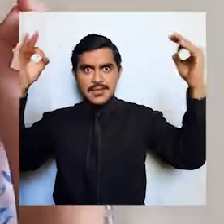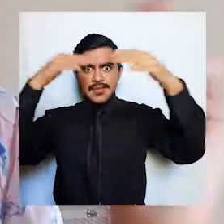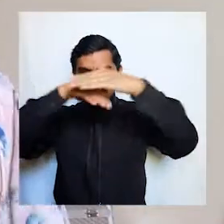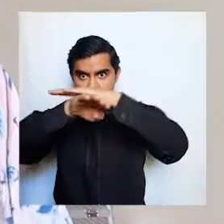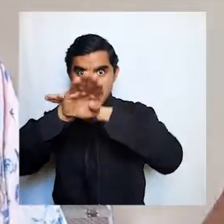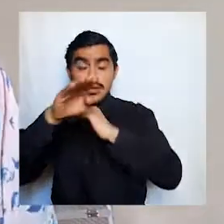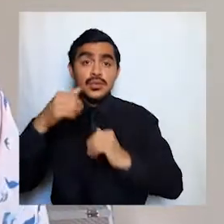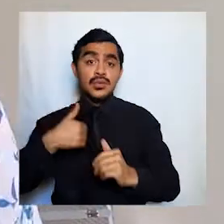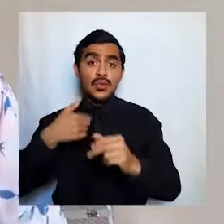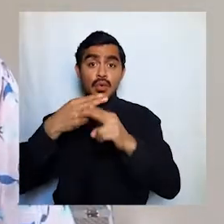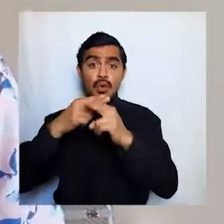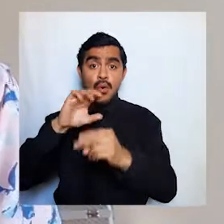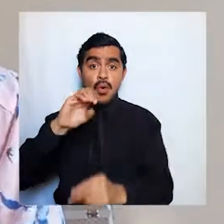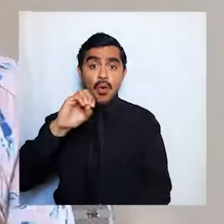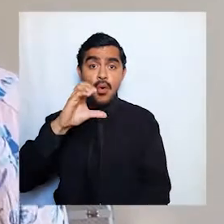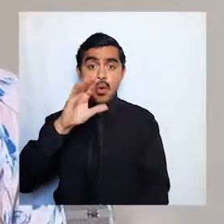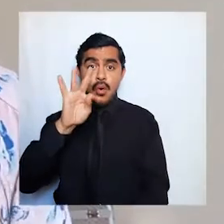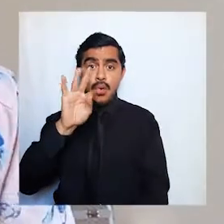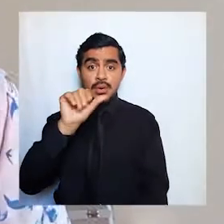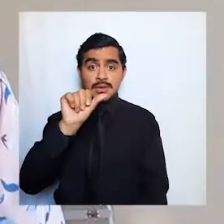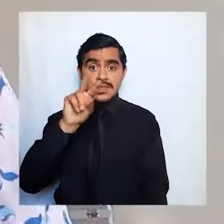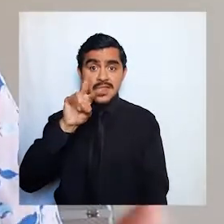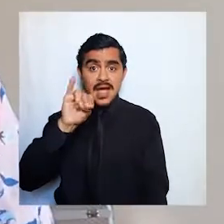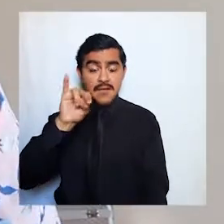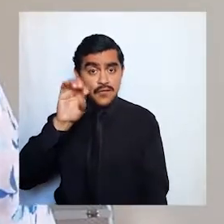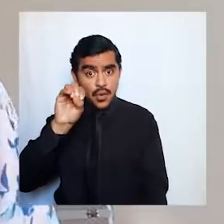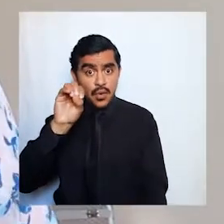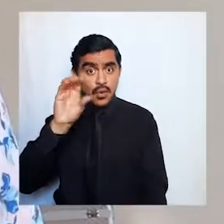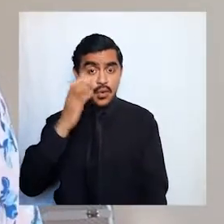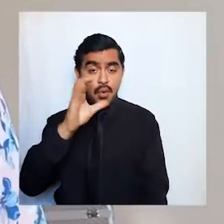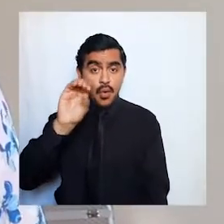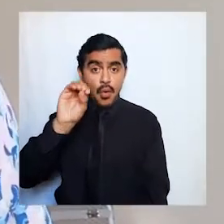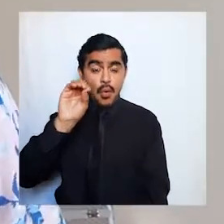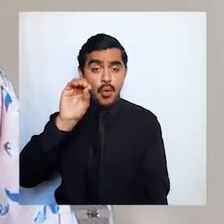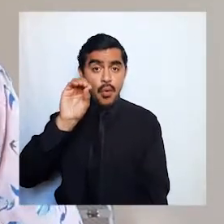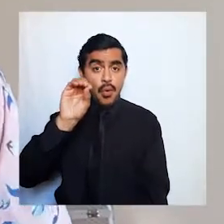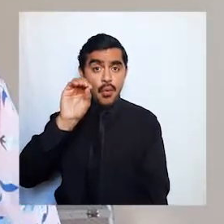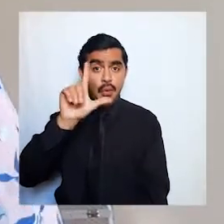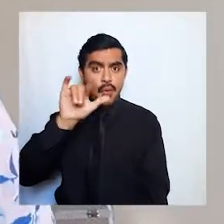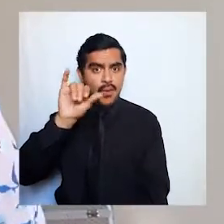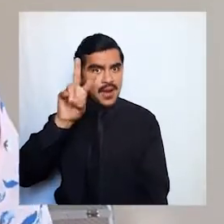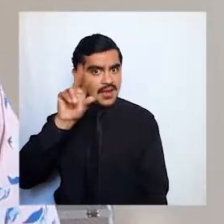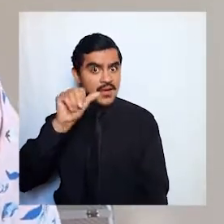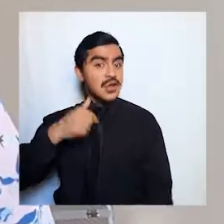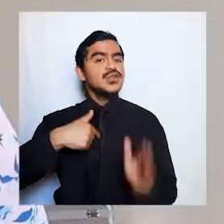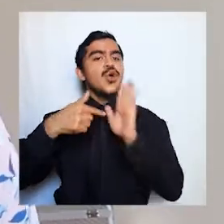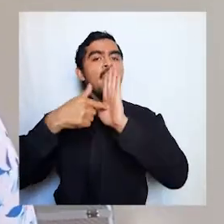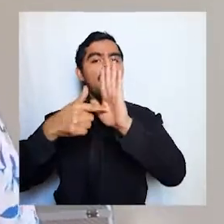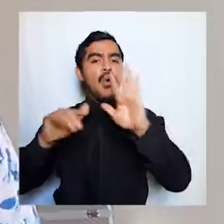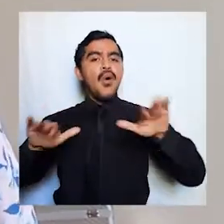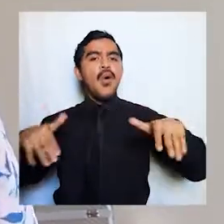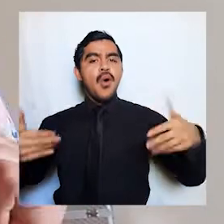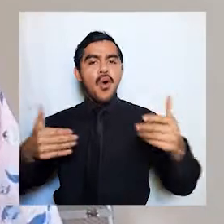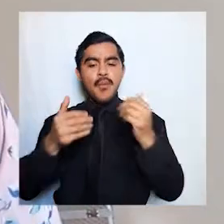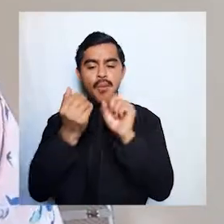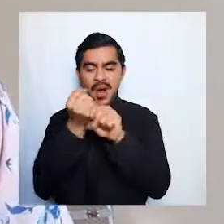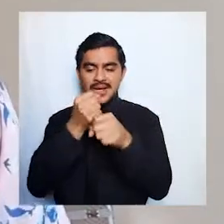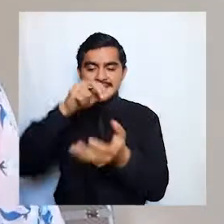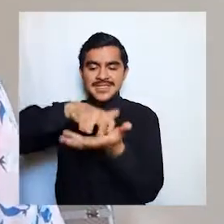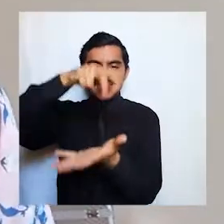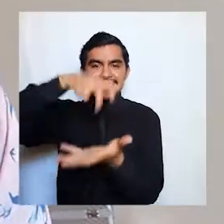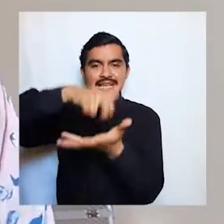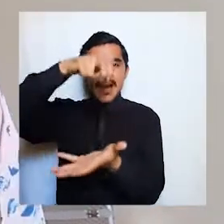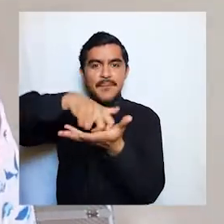soy Octavio soy Octavio oliva soy Octavio el que te va a mostrar cómo hacer zapitos con